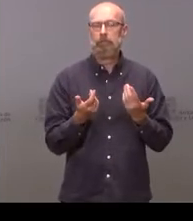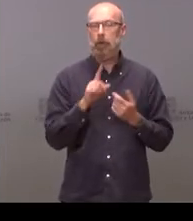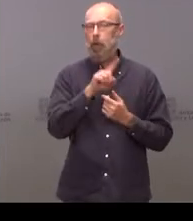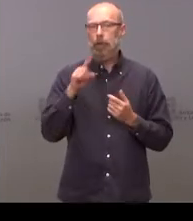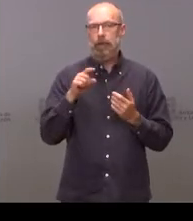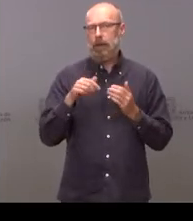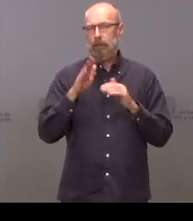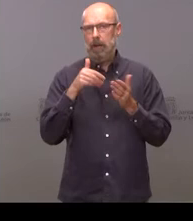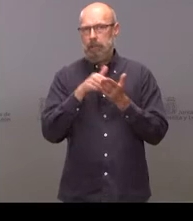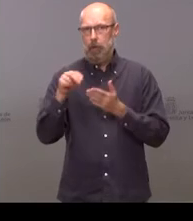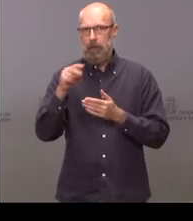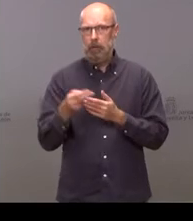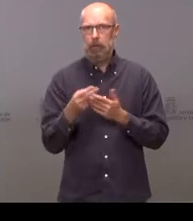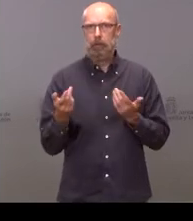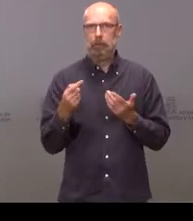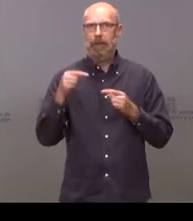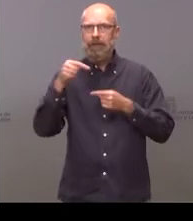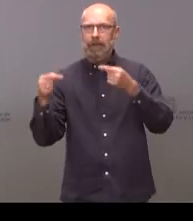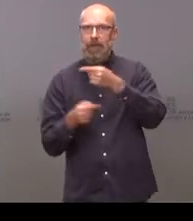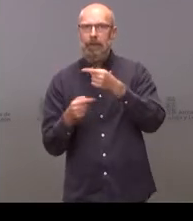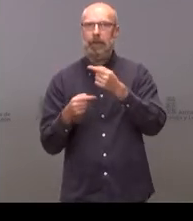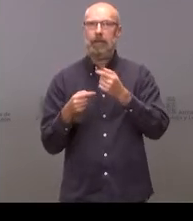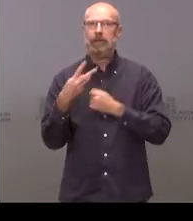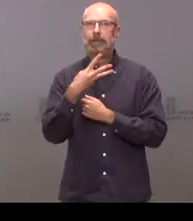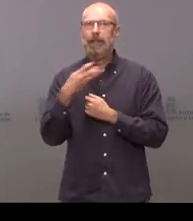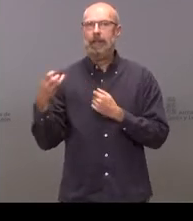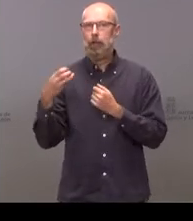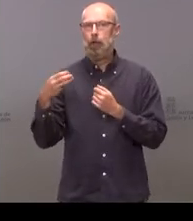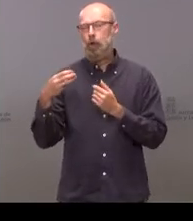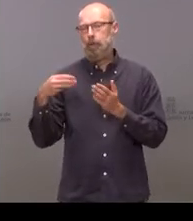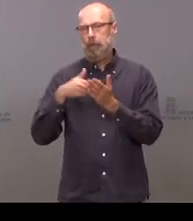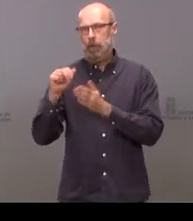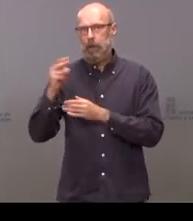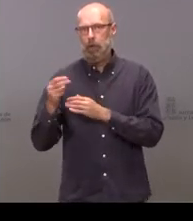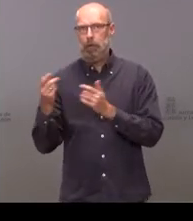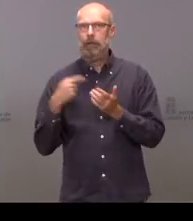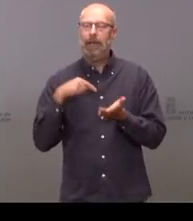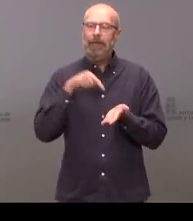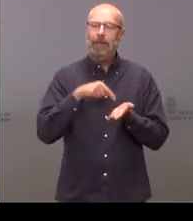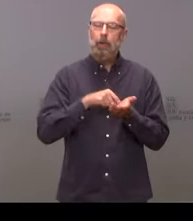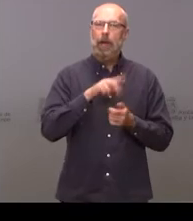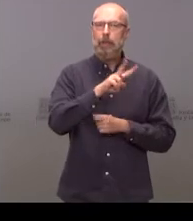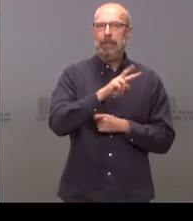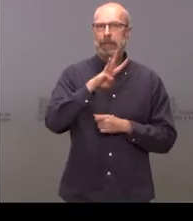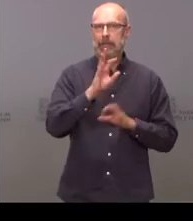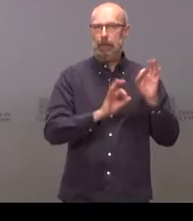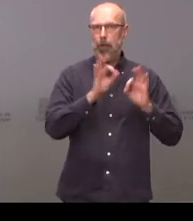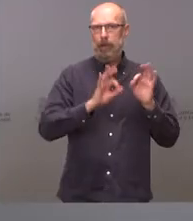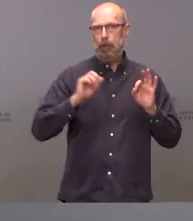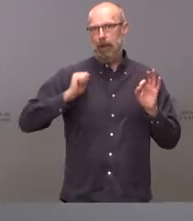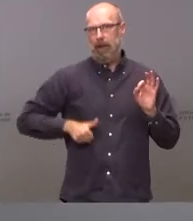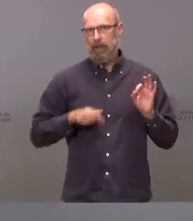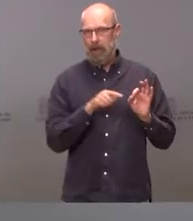al presupuesto de 378 millones de euros y una deuda del 23% del PIB en términos de estimación.